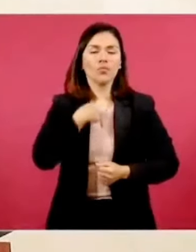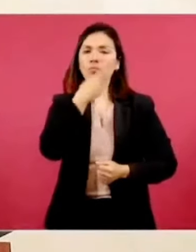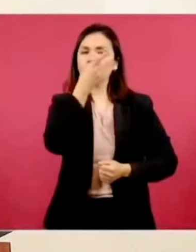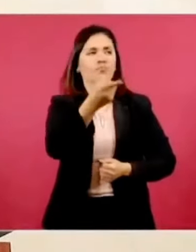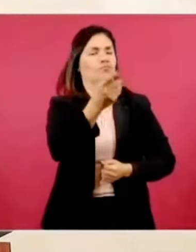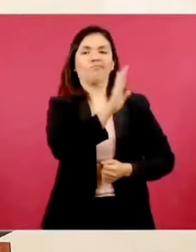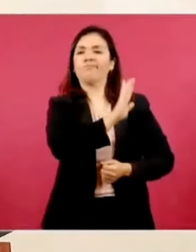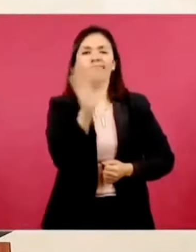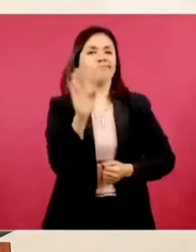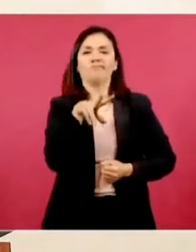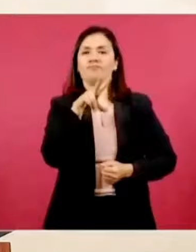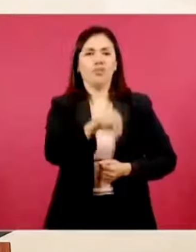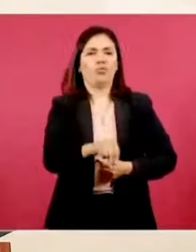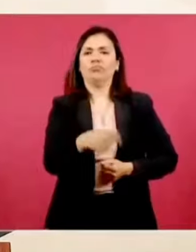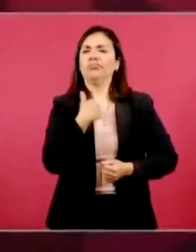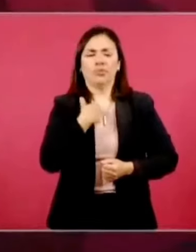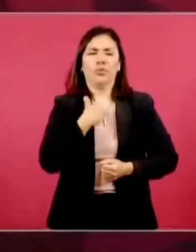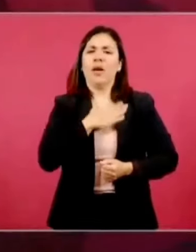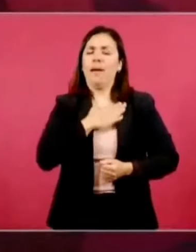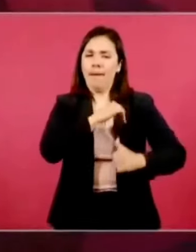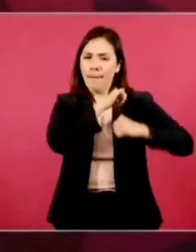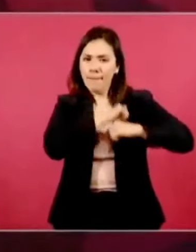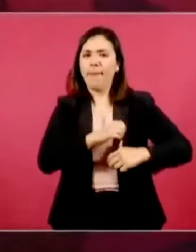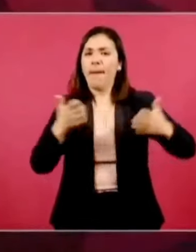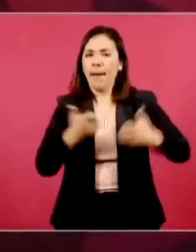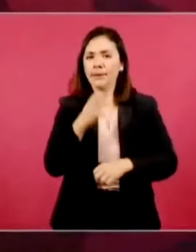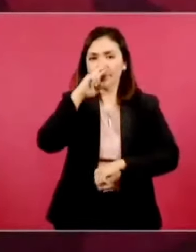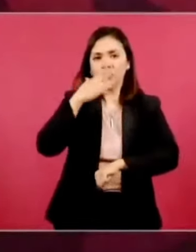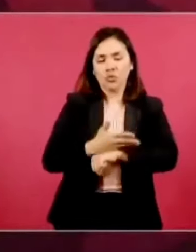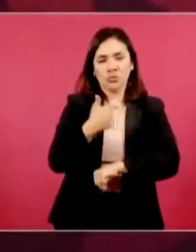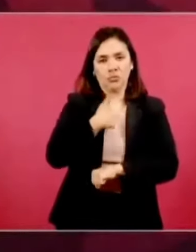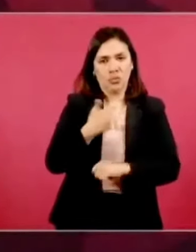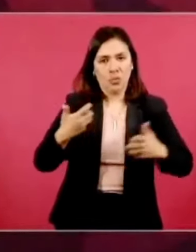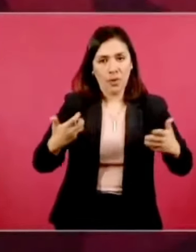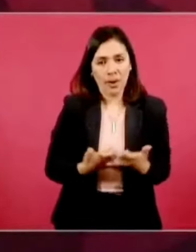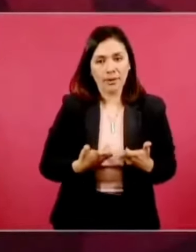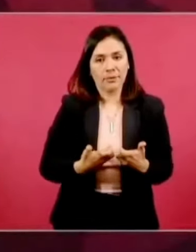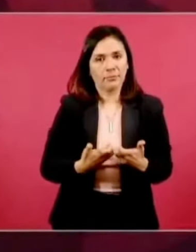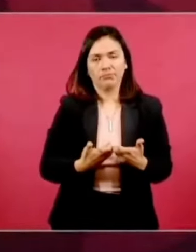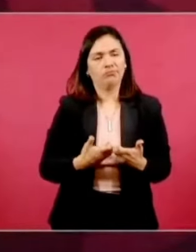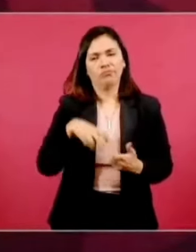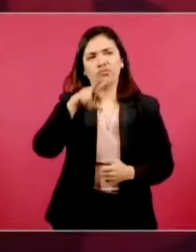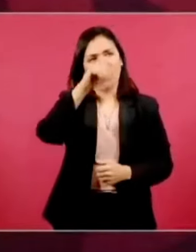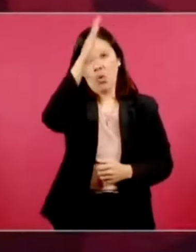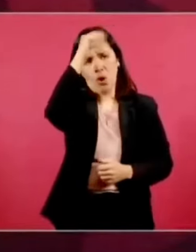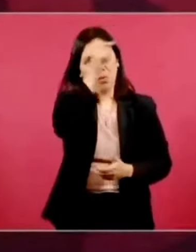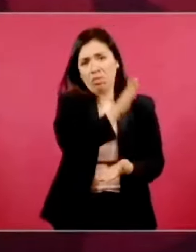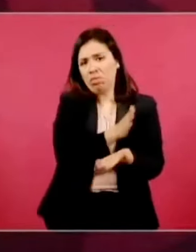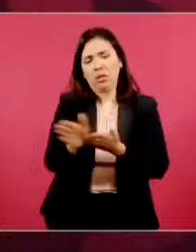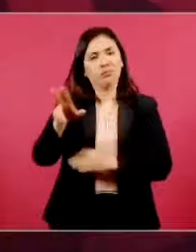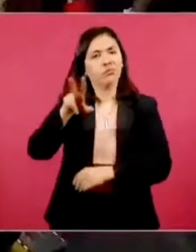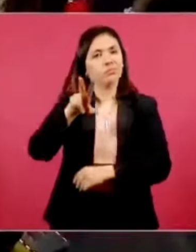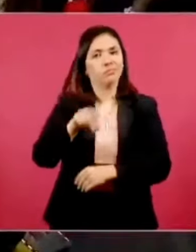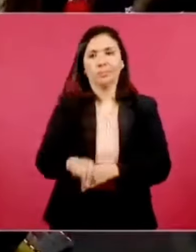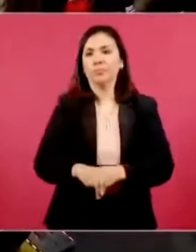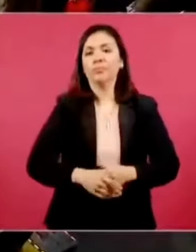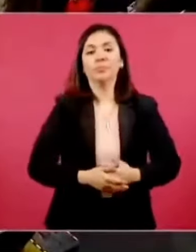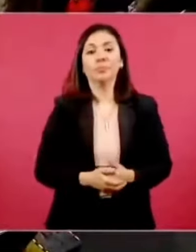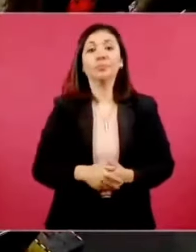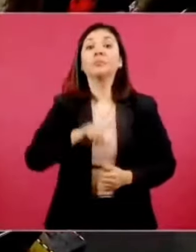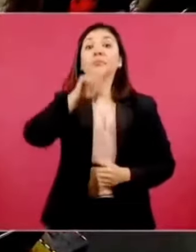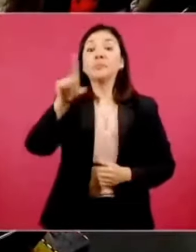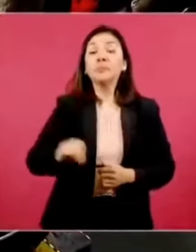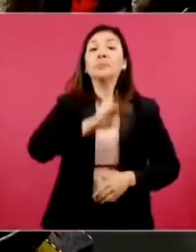no, nosotros nos hacemos cargo. Yo no estoy de acuerdo con eso. Y al día